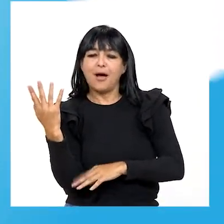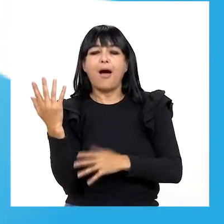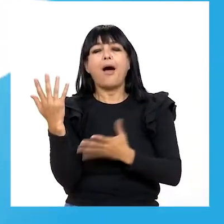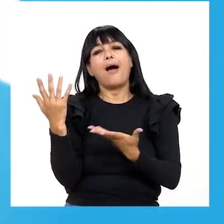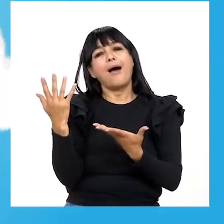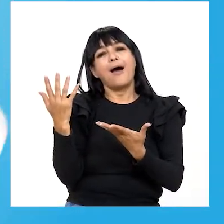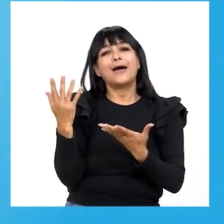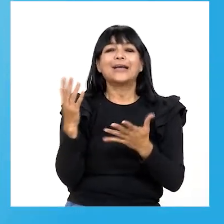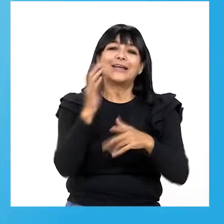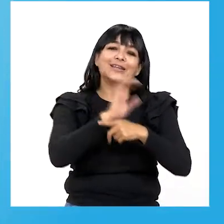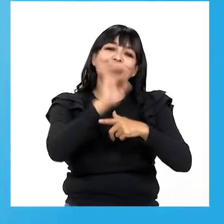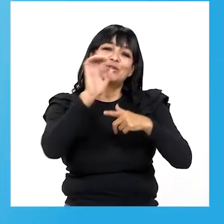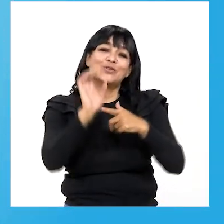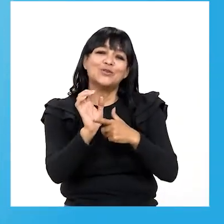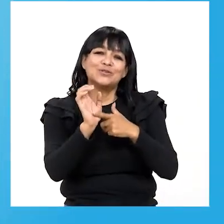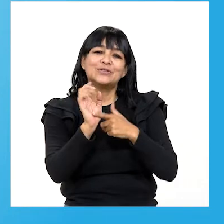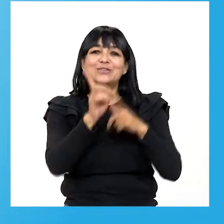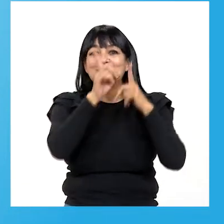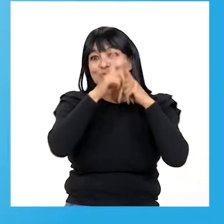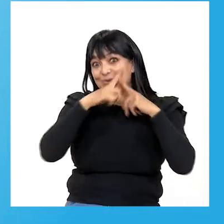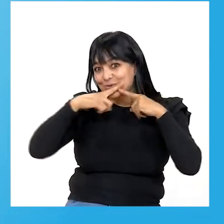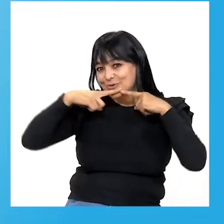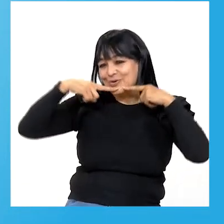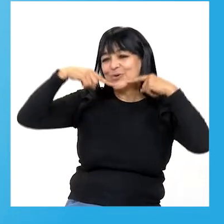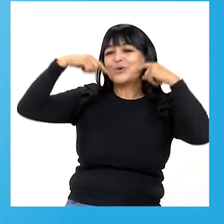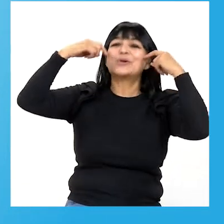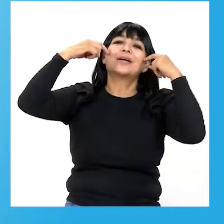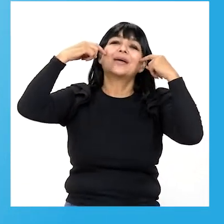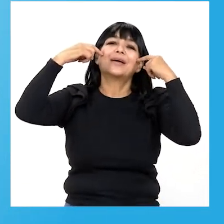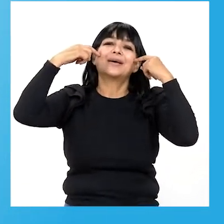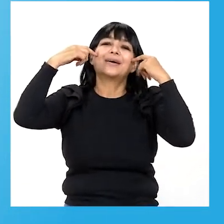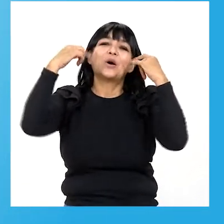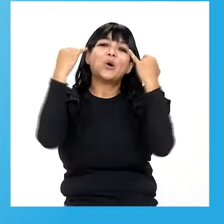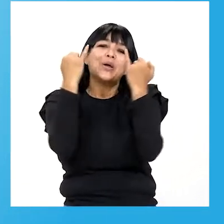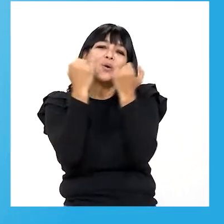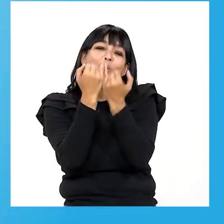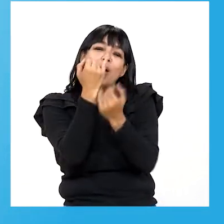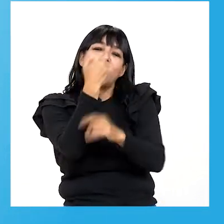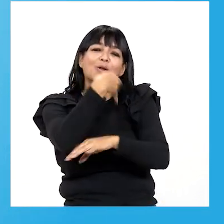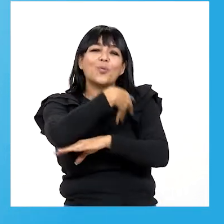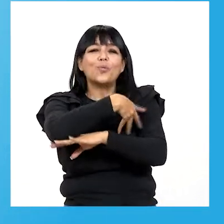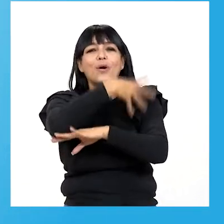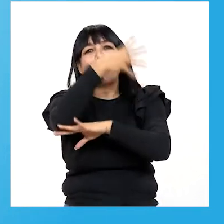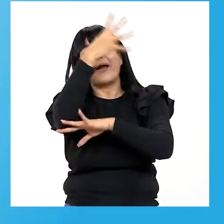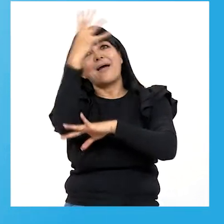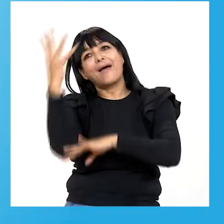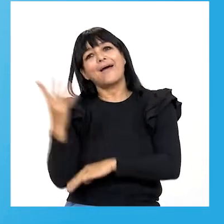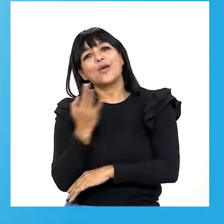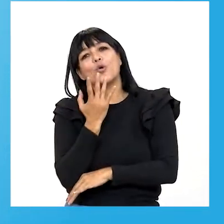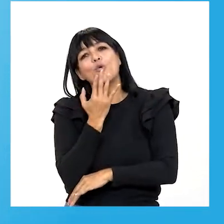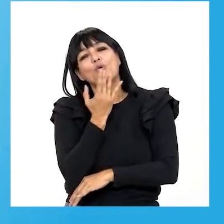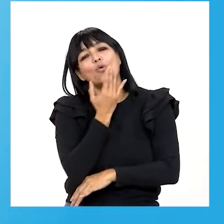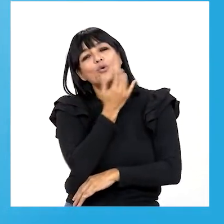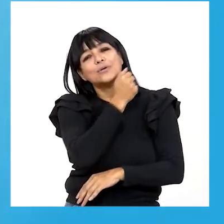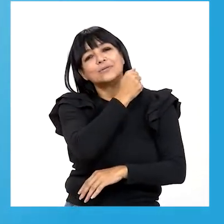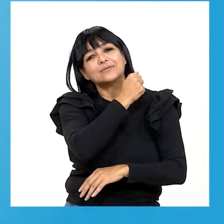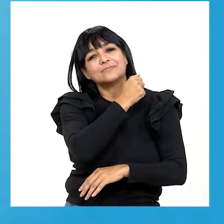Entonces Su sonrisa Si todavía existe Se vuelve un arcoiris